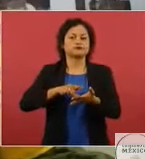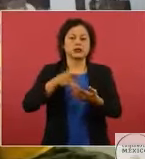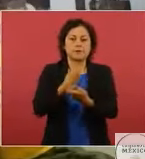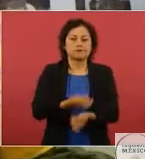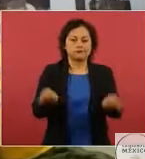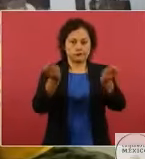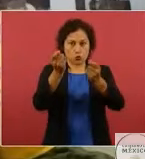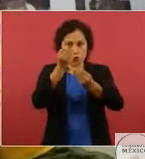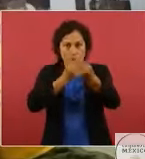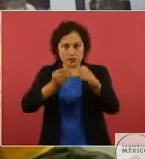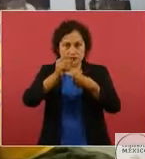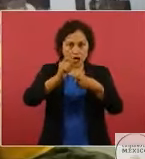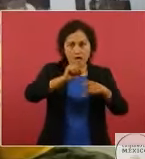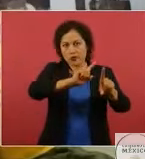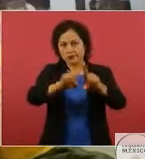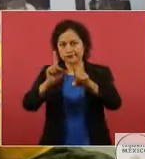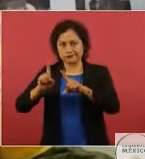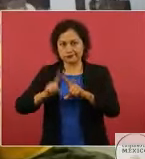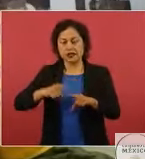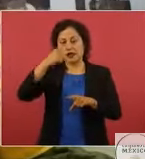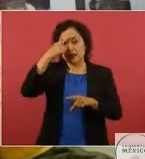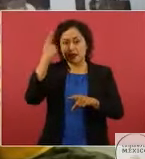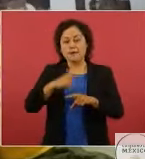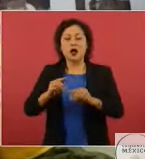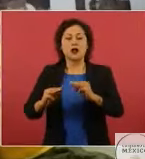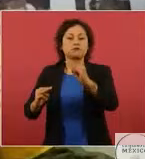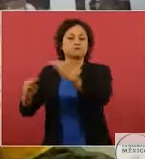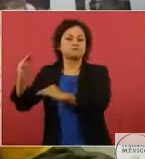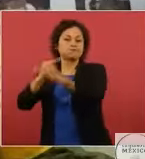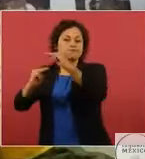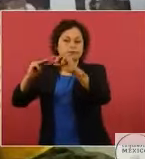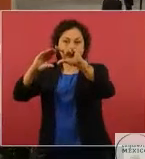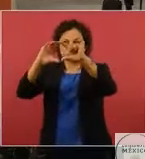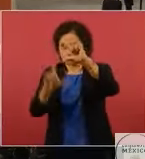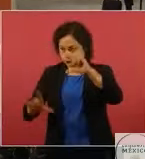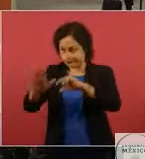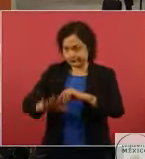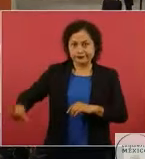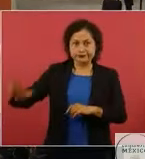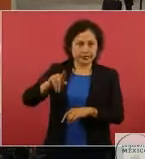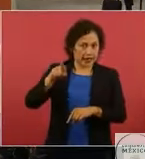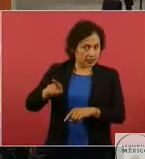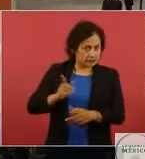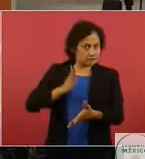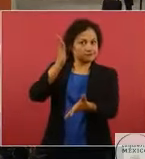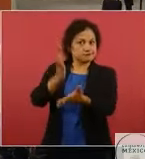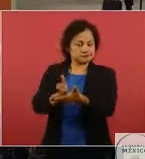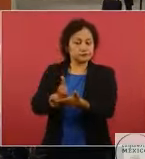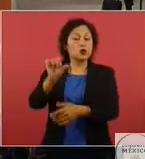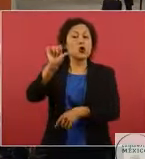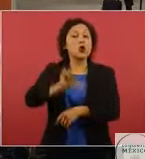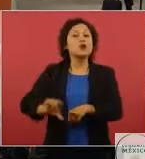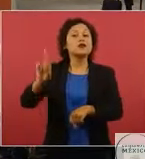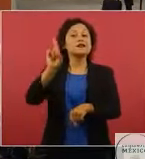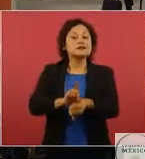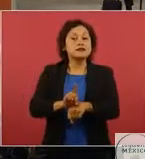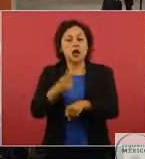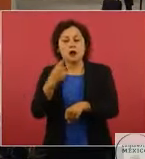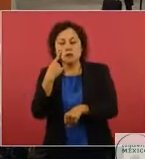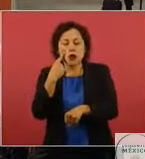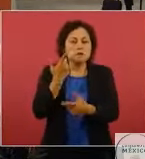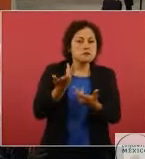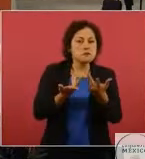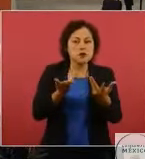despensas en la parte de la sierra. que el día de hoy estaremos viendo la posibilidad de ya